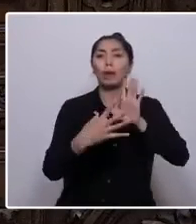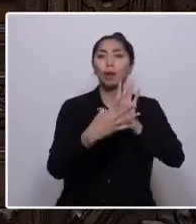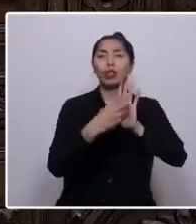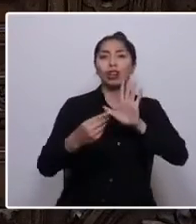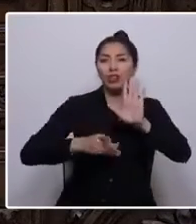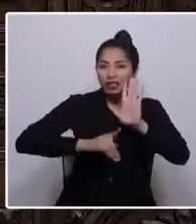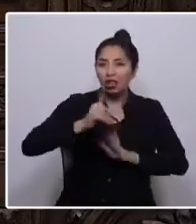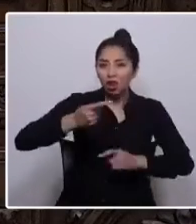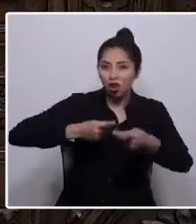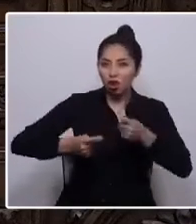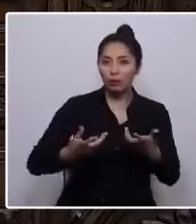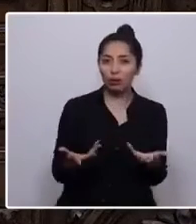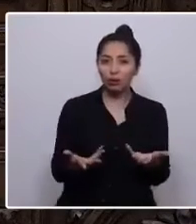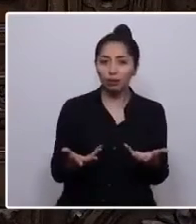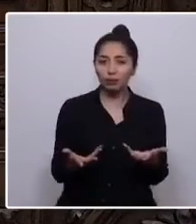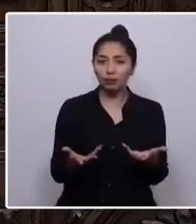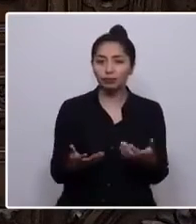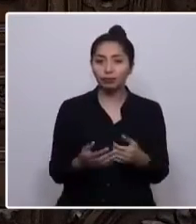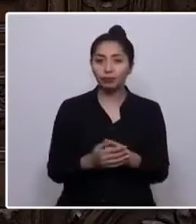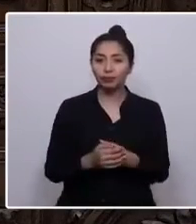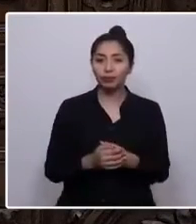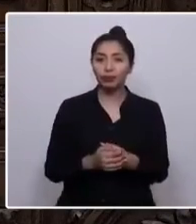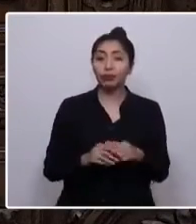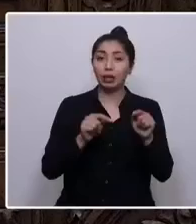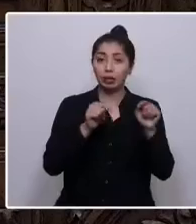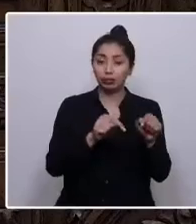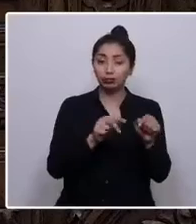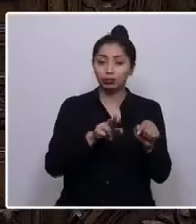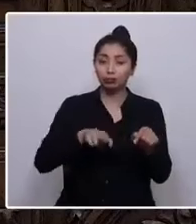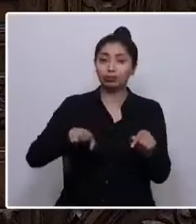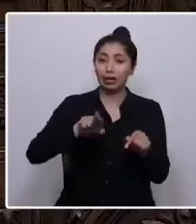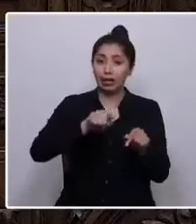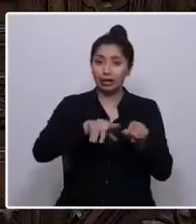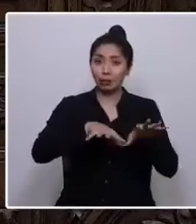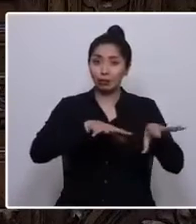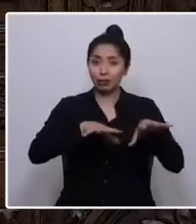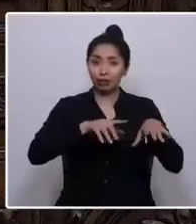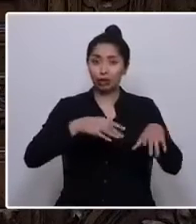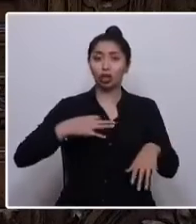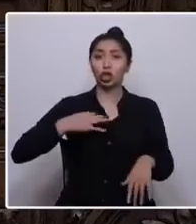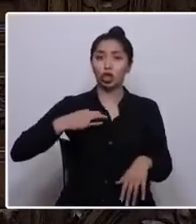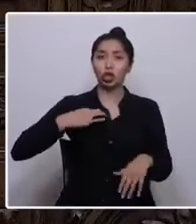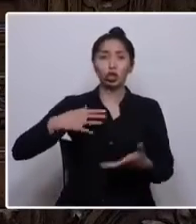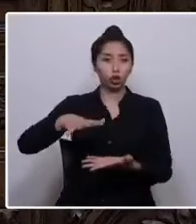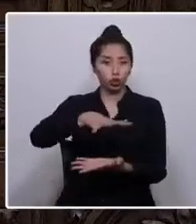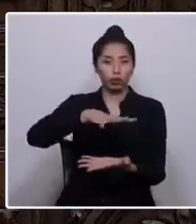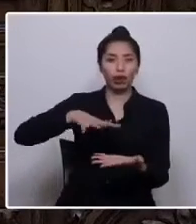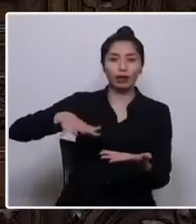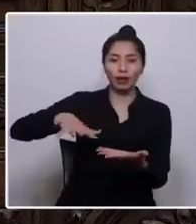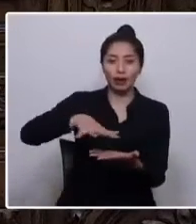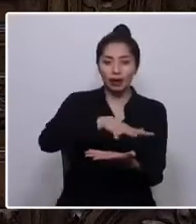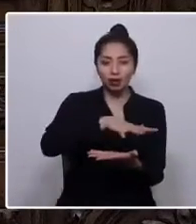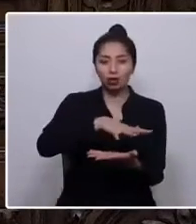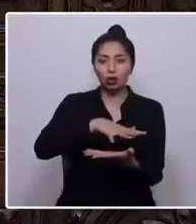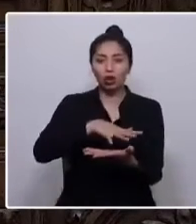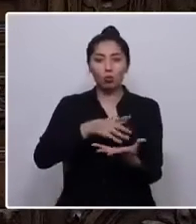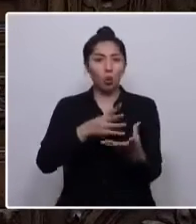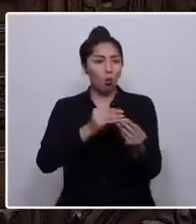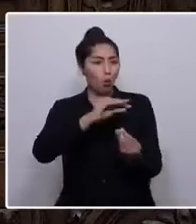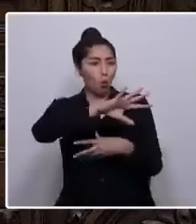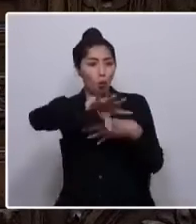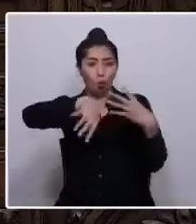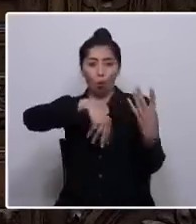Uno de los eslóganes que se ha repetido mucho acá, de ese movimiento ciudadano, inorgánico, difuso y masivo,